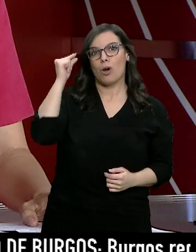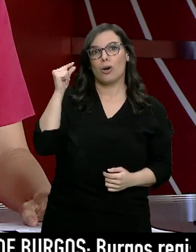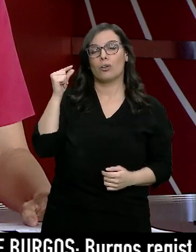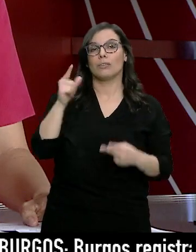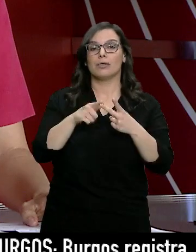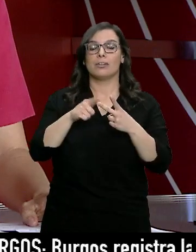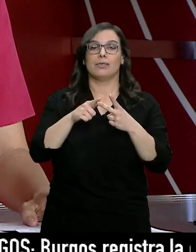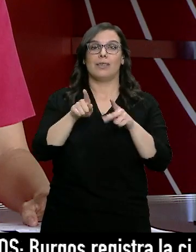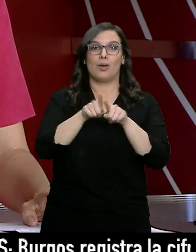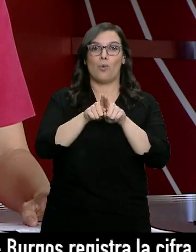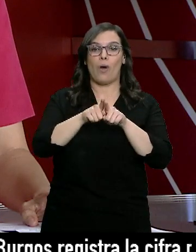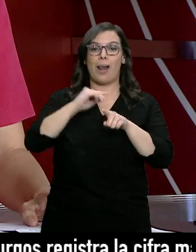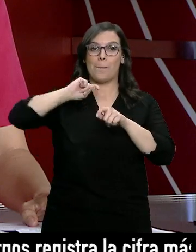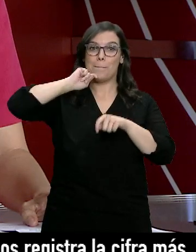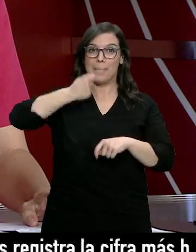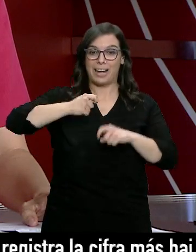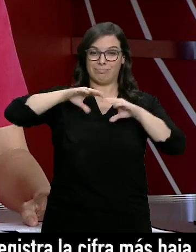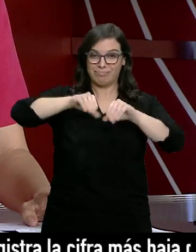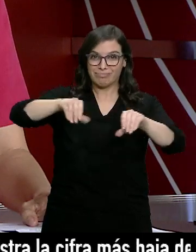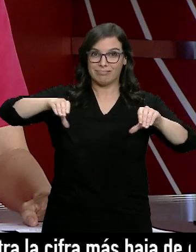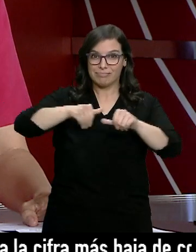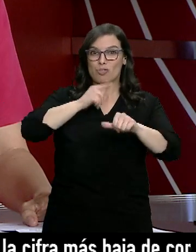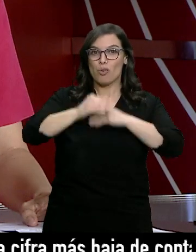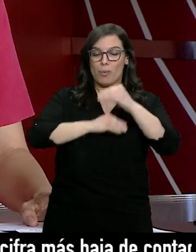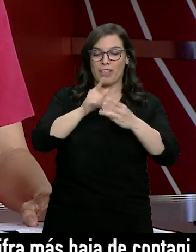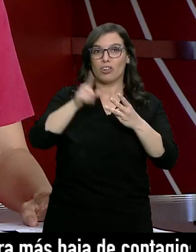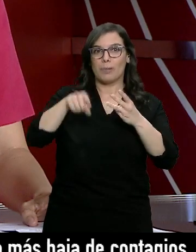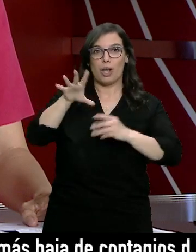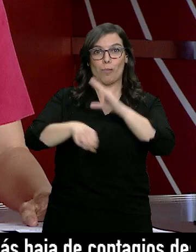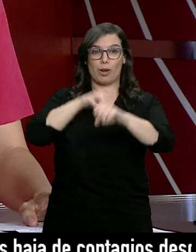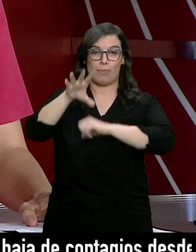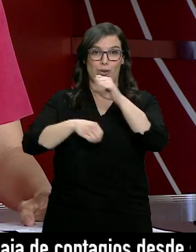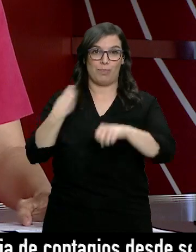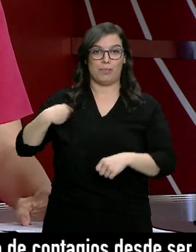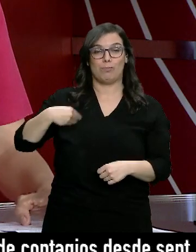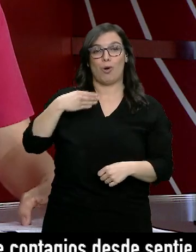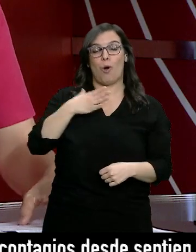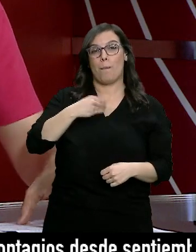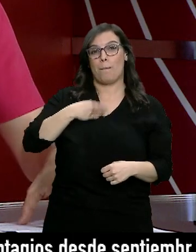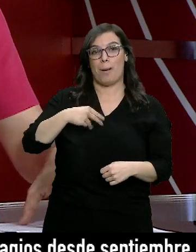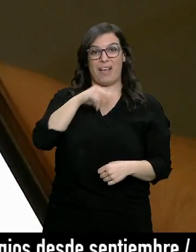madre o las compras compulsivas de papel higiénico han sido algunas de las estrellas de Google este año.